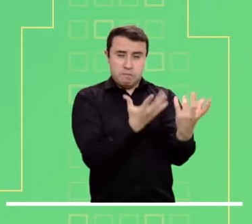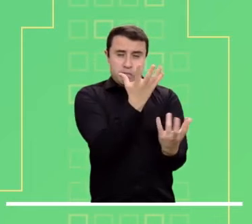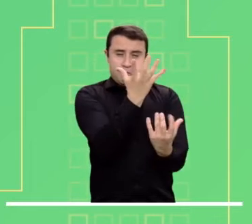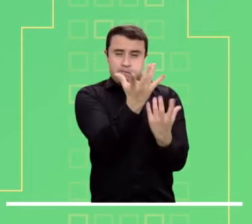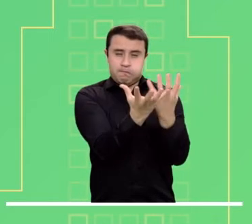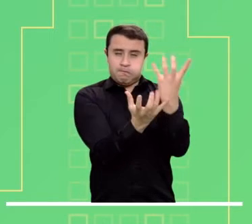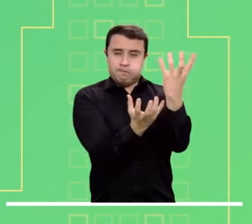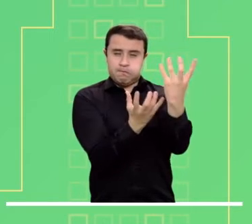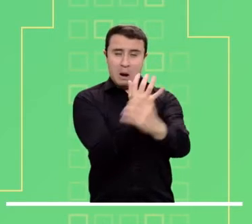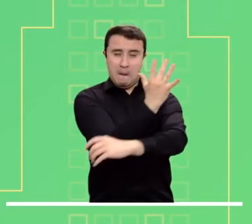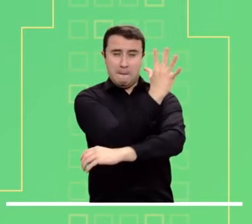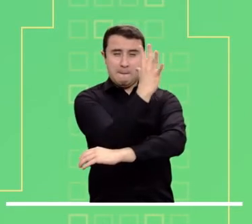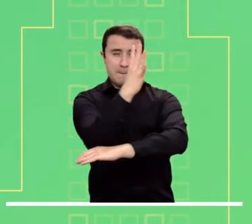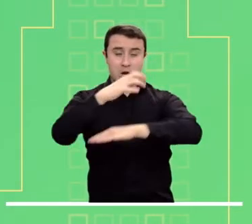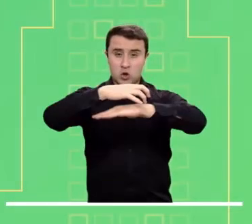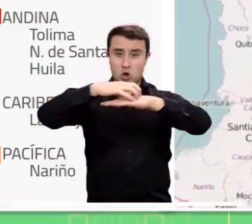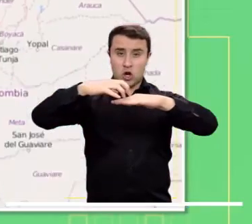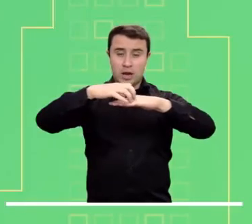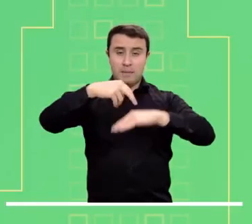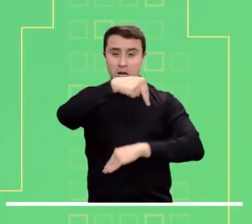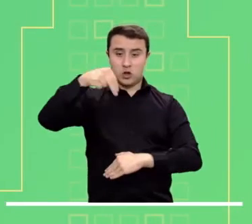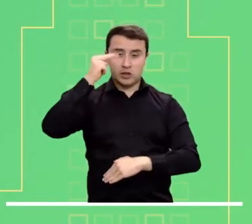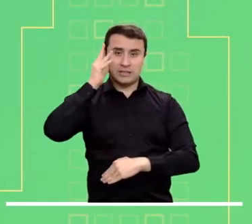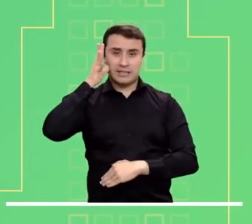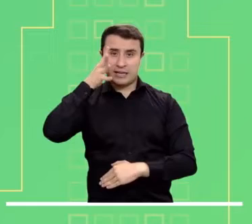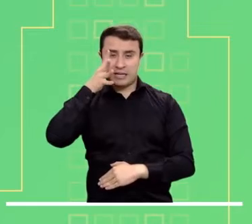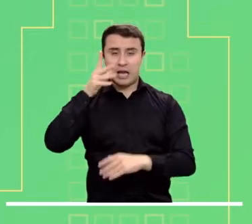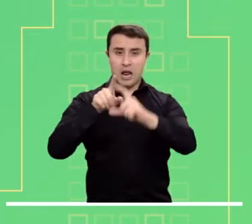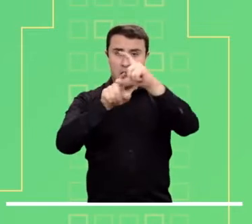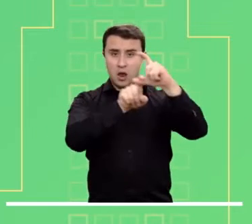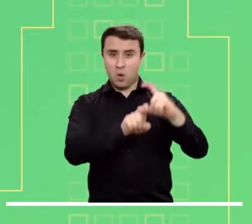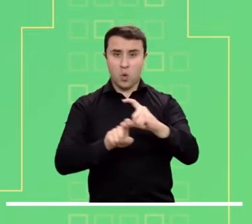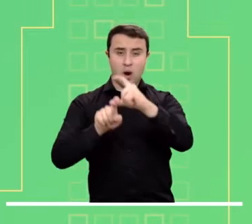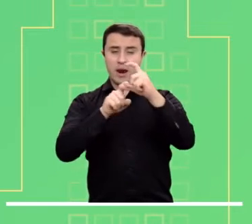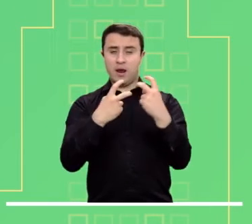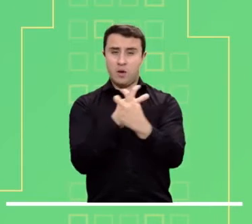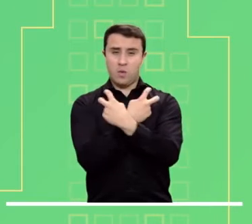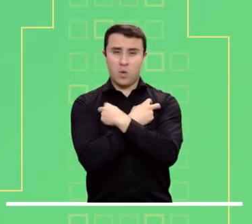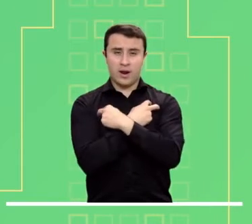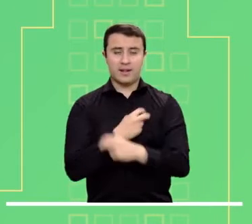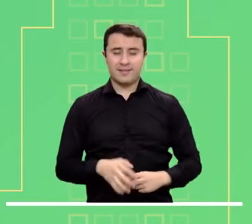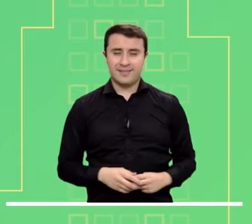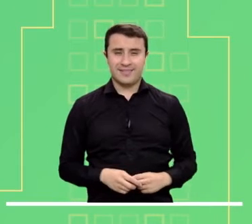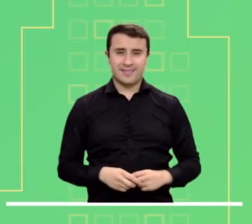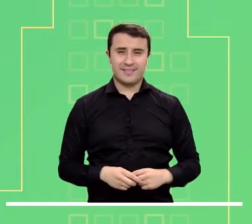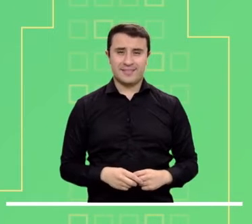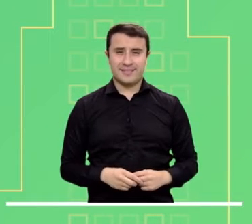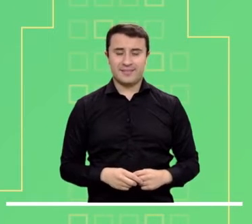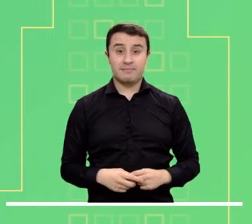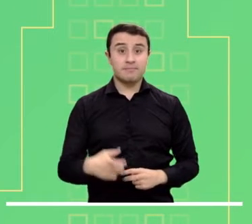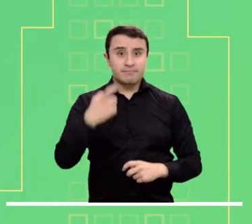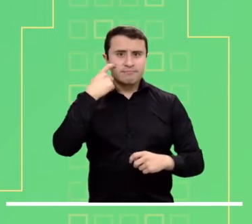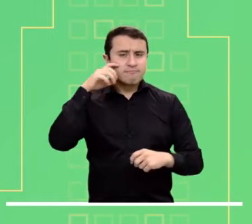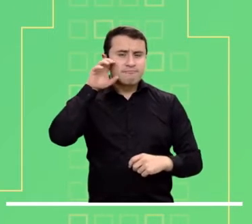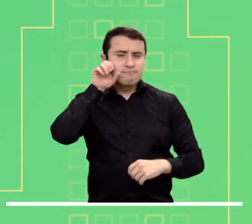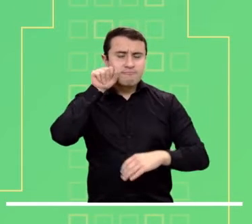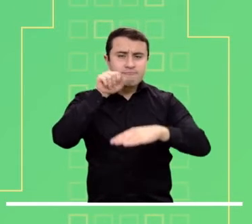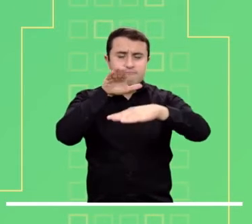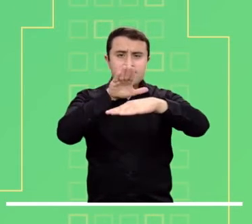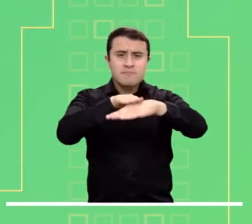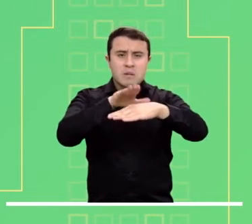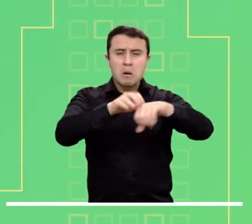También tenemos alerta roja por alta probabilidad de incendios de la cobertura vegetal en Tolima, Norte de Santander, La Guajira y Huila.